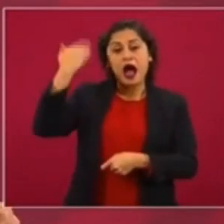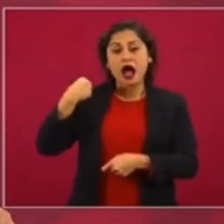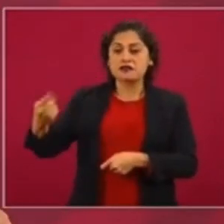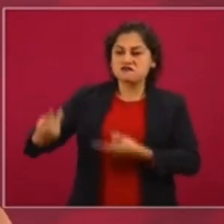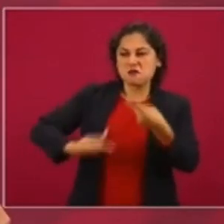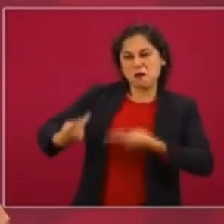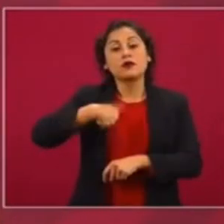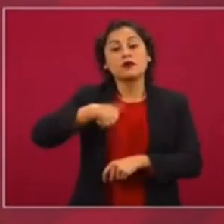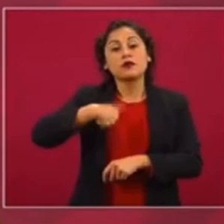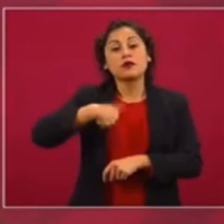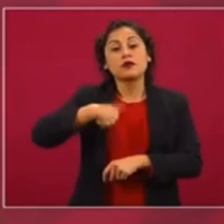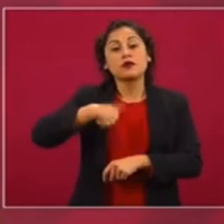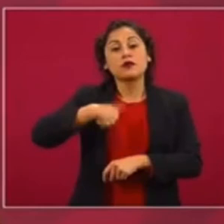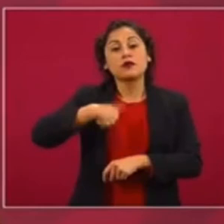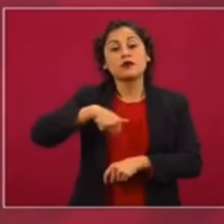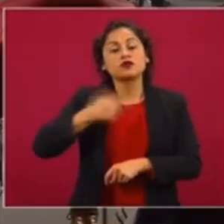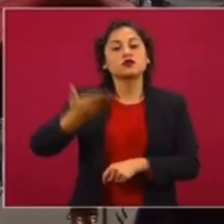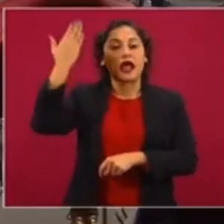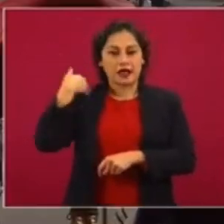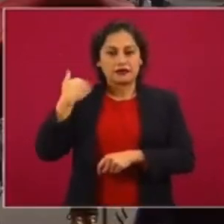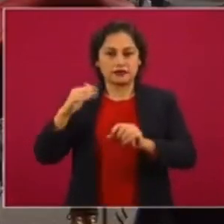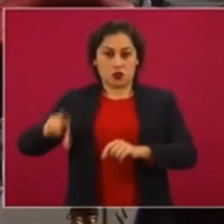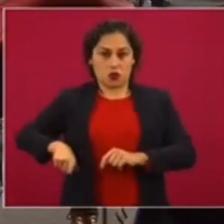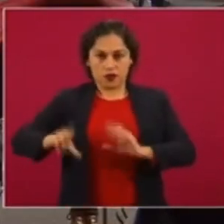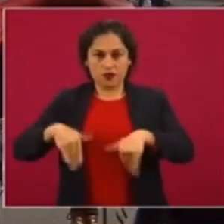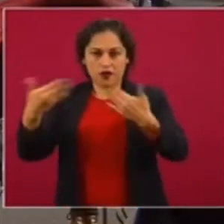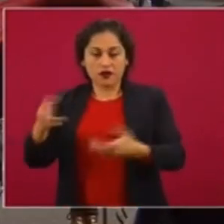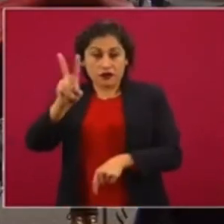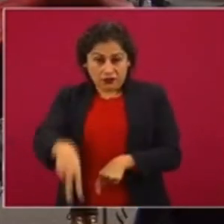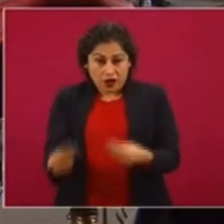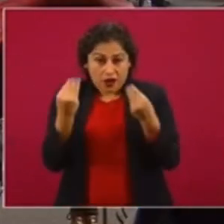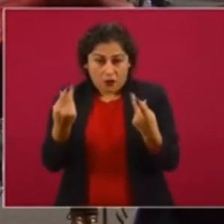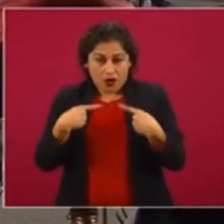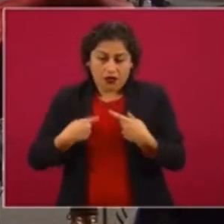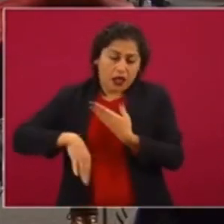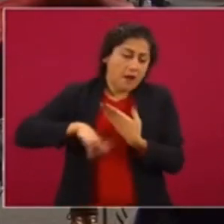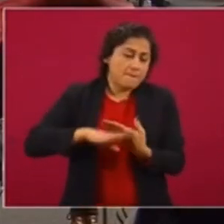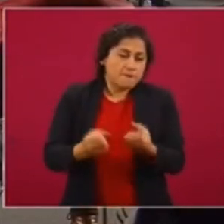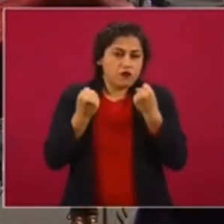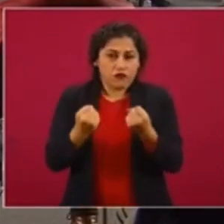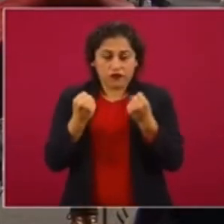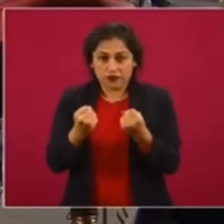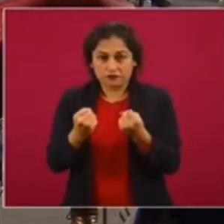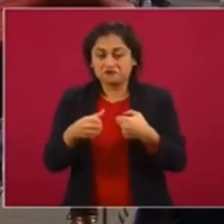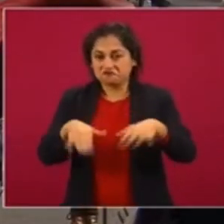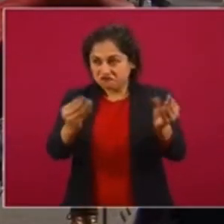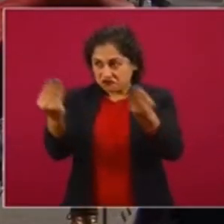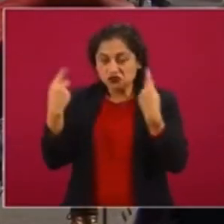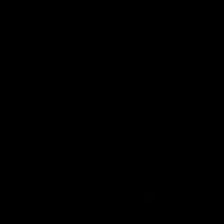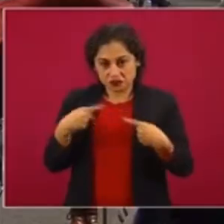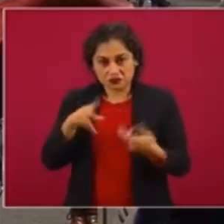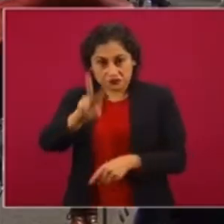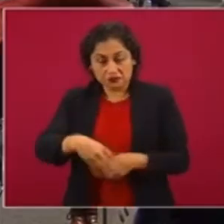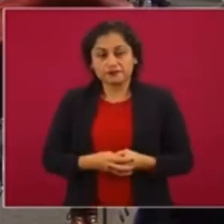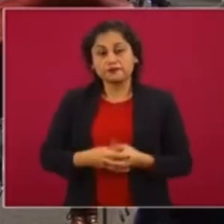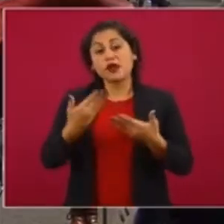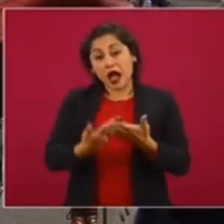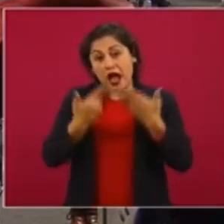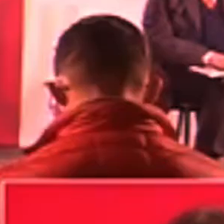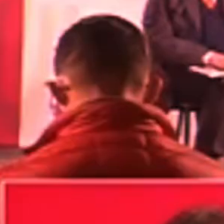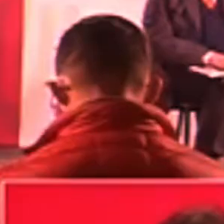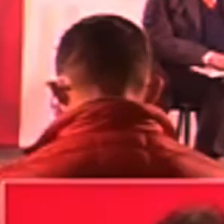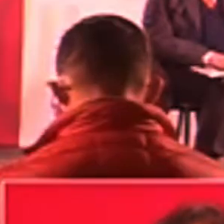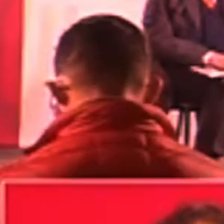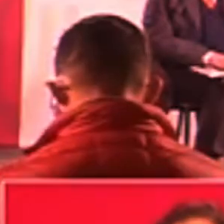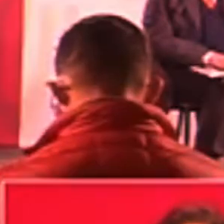éramos opositores, fuertísimos, figuras políticas. Y ahora incluso, algunos están con